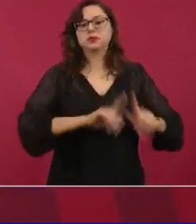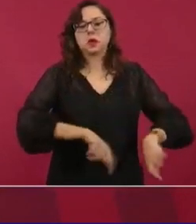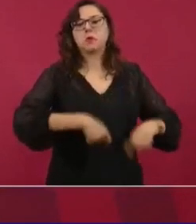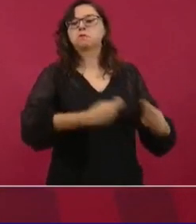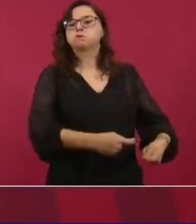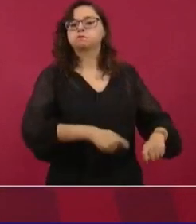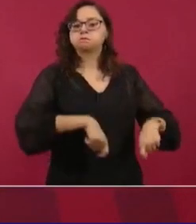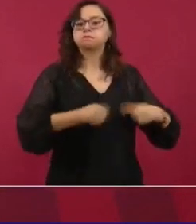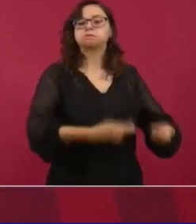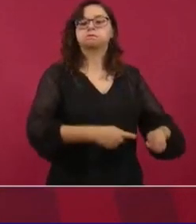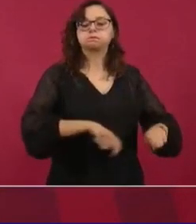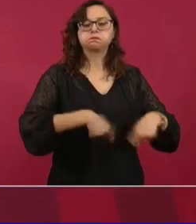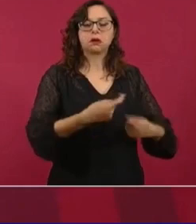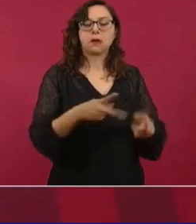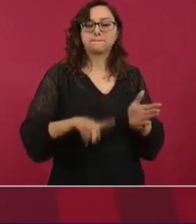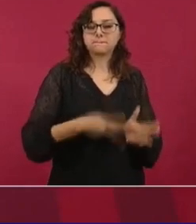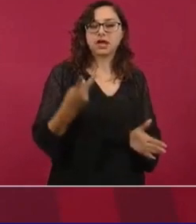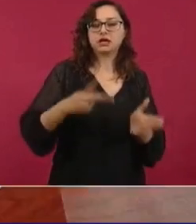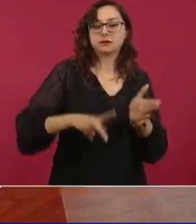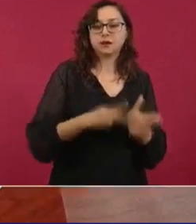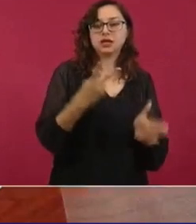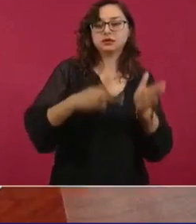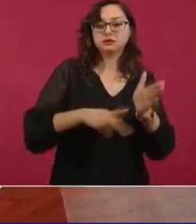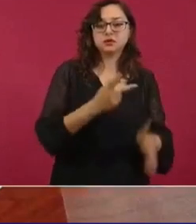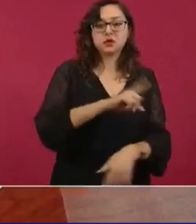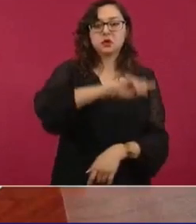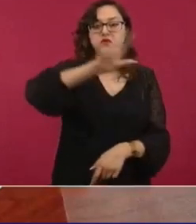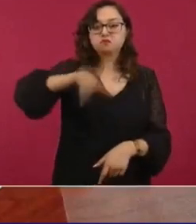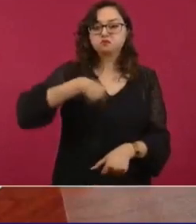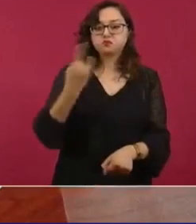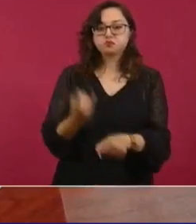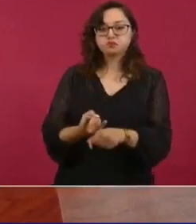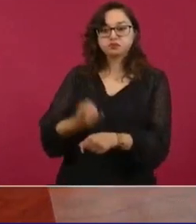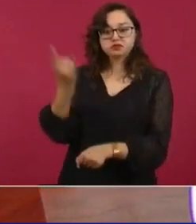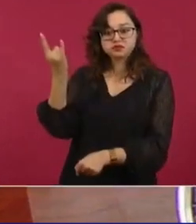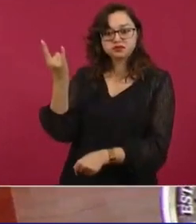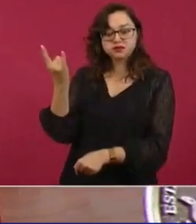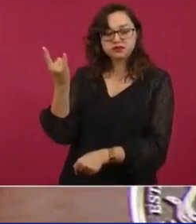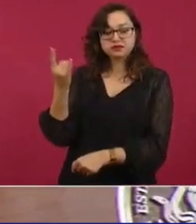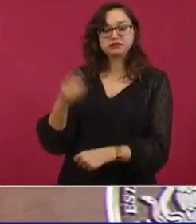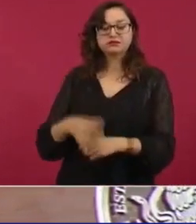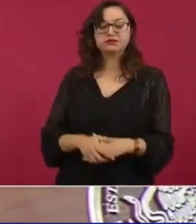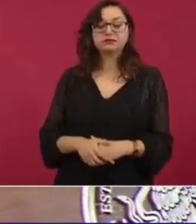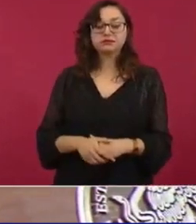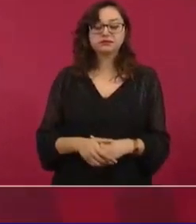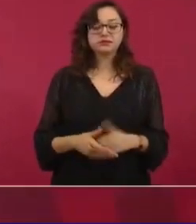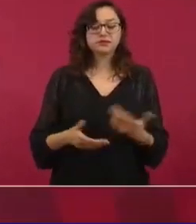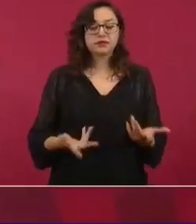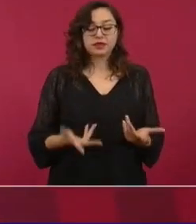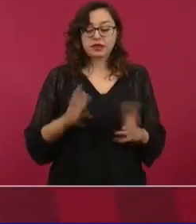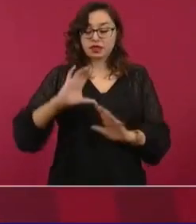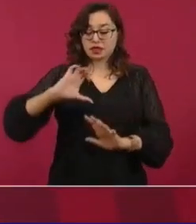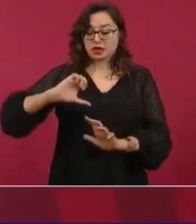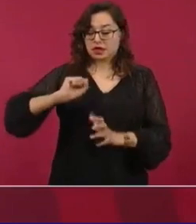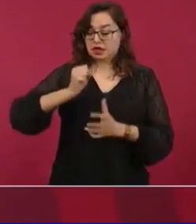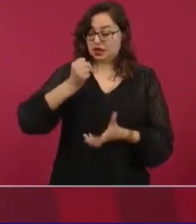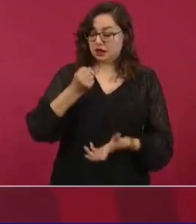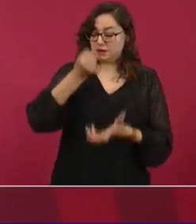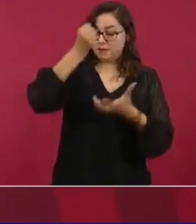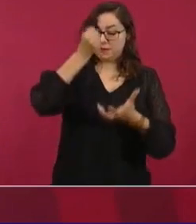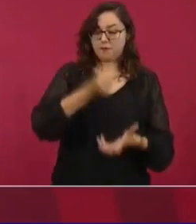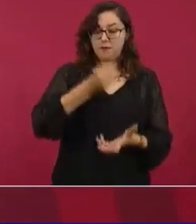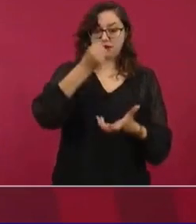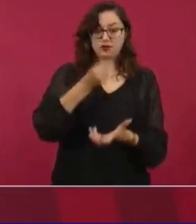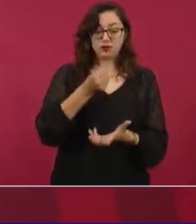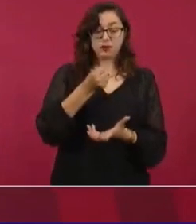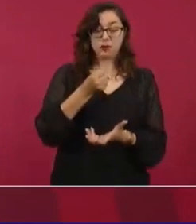ni pensar que se utilizara el presupuesto para